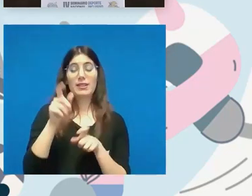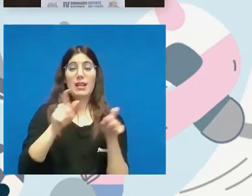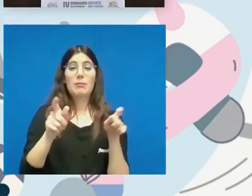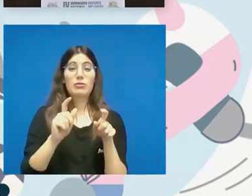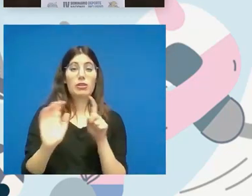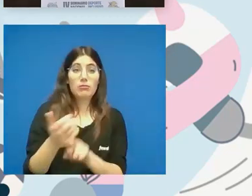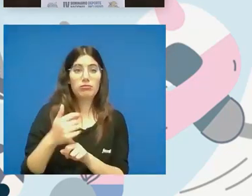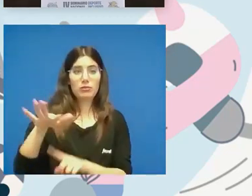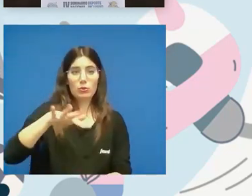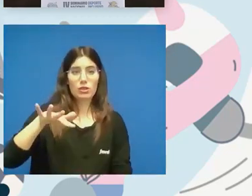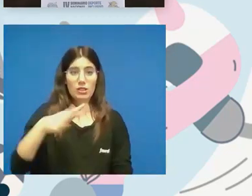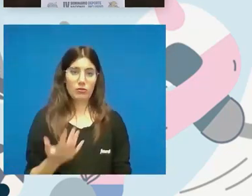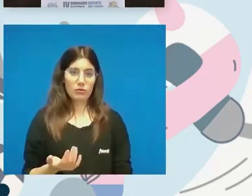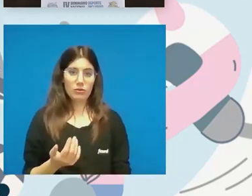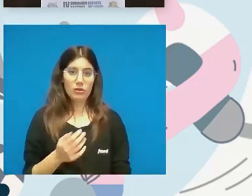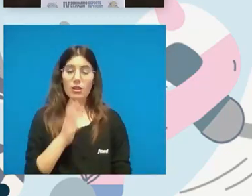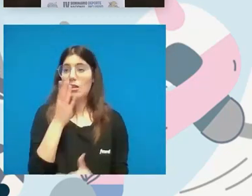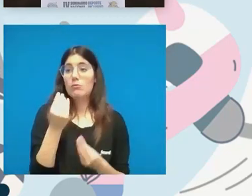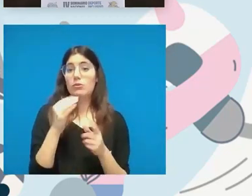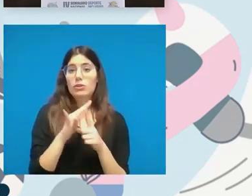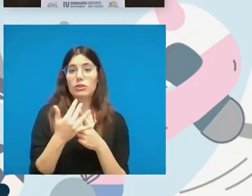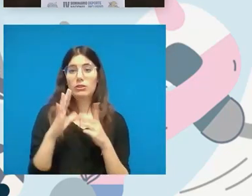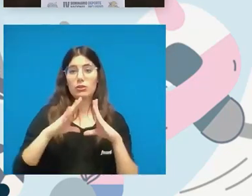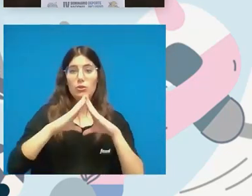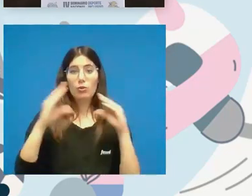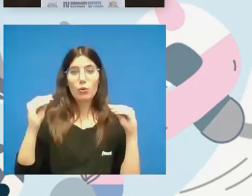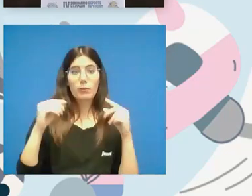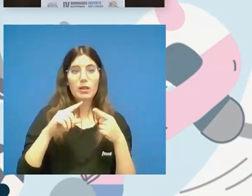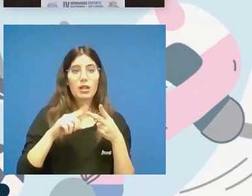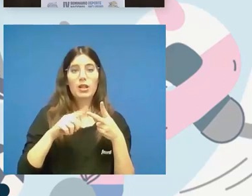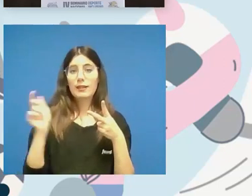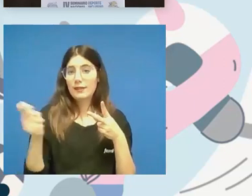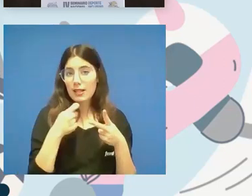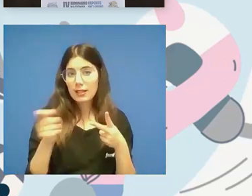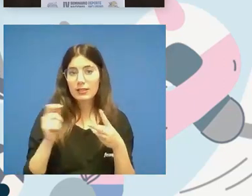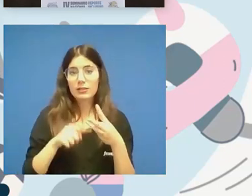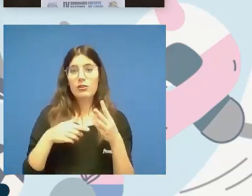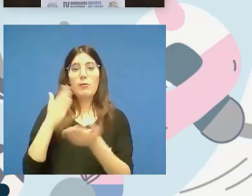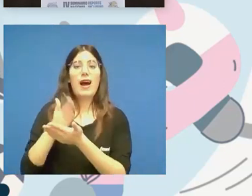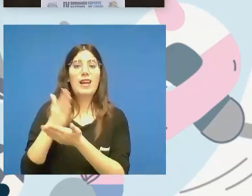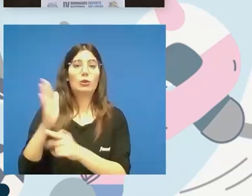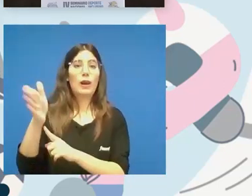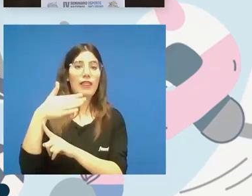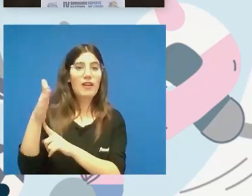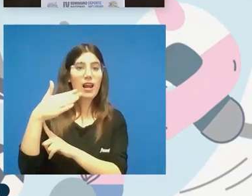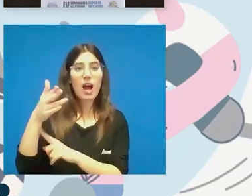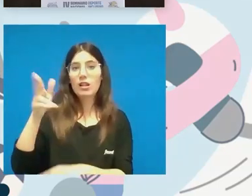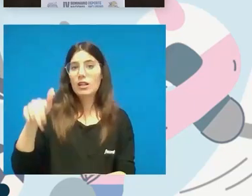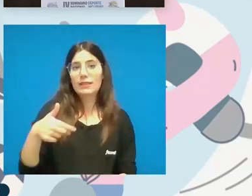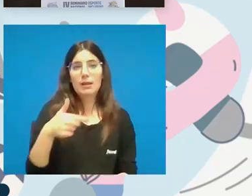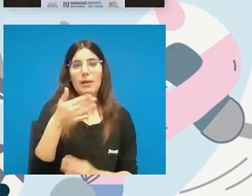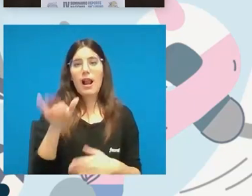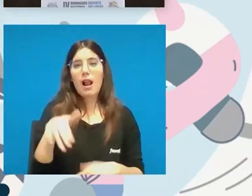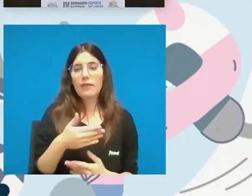tenemos muchos casos de gente que hace rugby además hace tenis además va a la escuela de vela y además al final